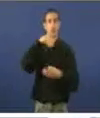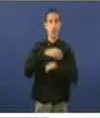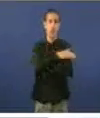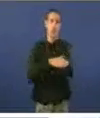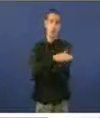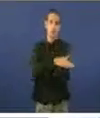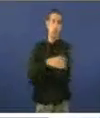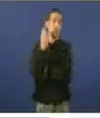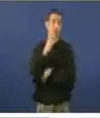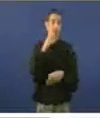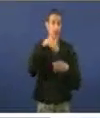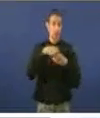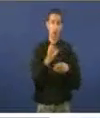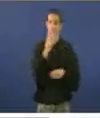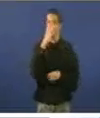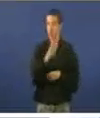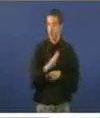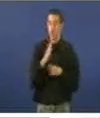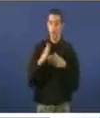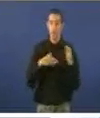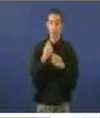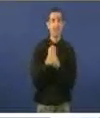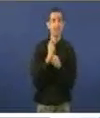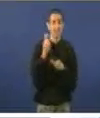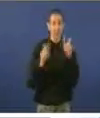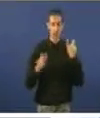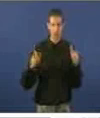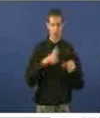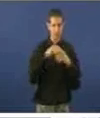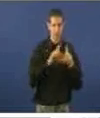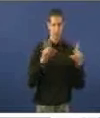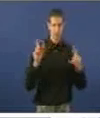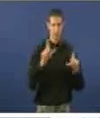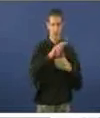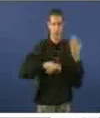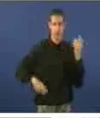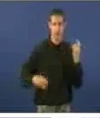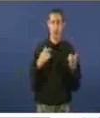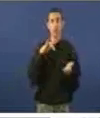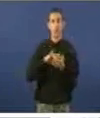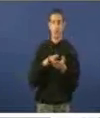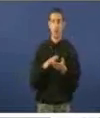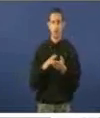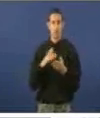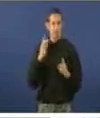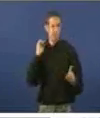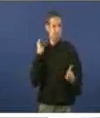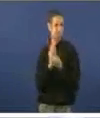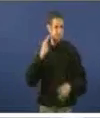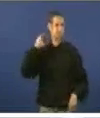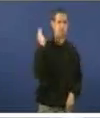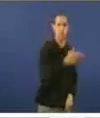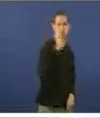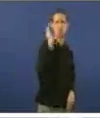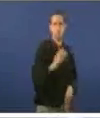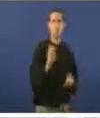coñece que hai denuncias feitas por os traballadores desa compañía, de que foron represaliados pola súa participación nunha